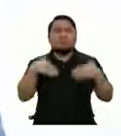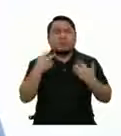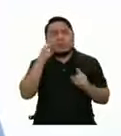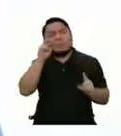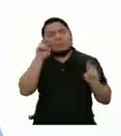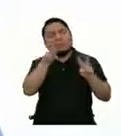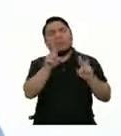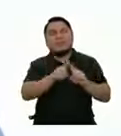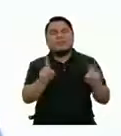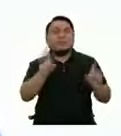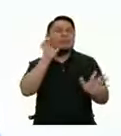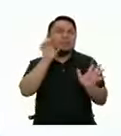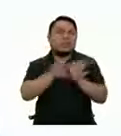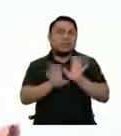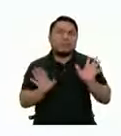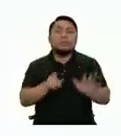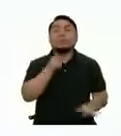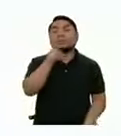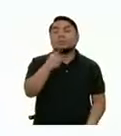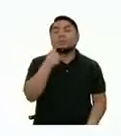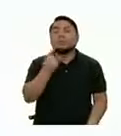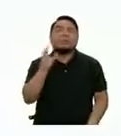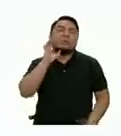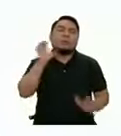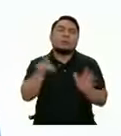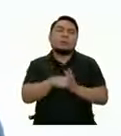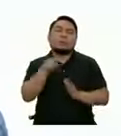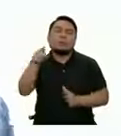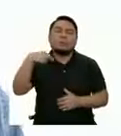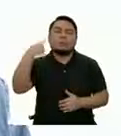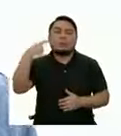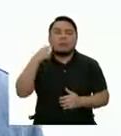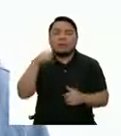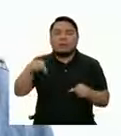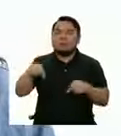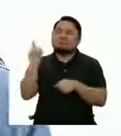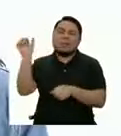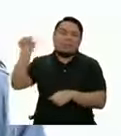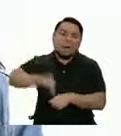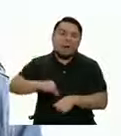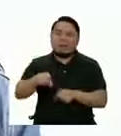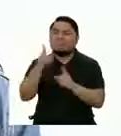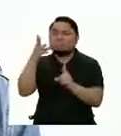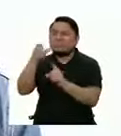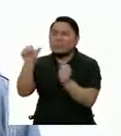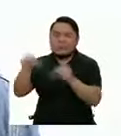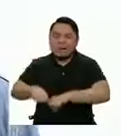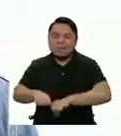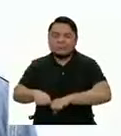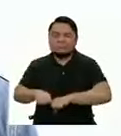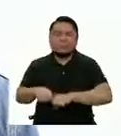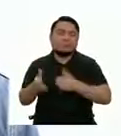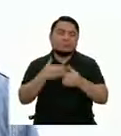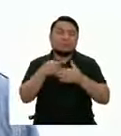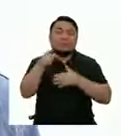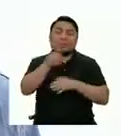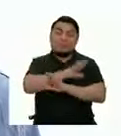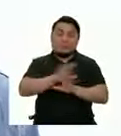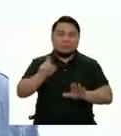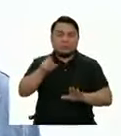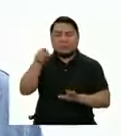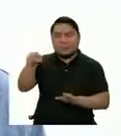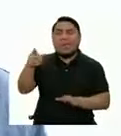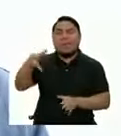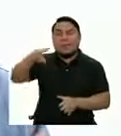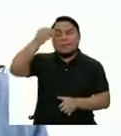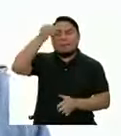diferente Por ejemplo Hará que nos levantemos De cada fracaso Y convirtamos ese momento En una experiencia de vida De